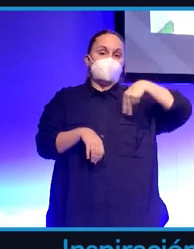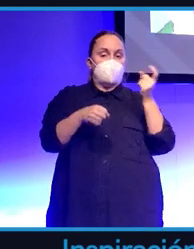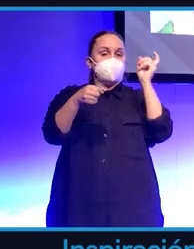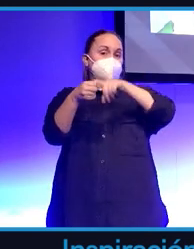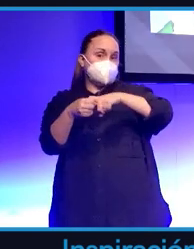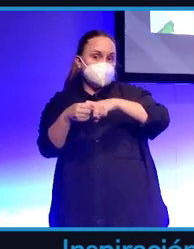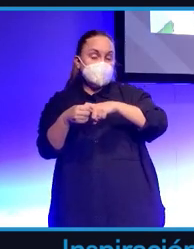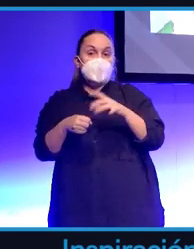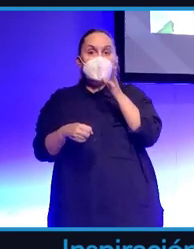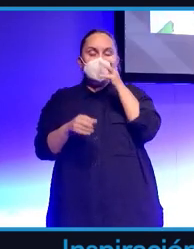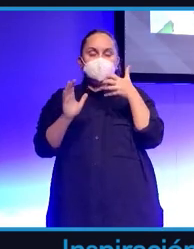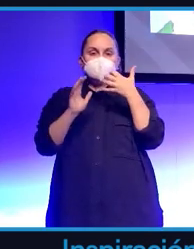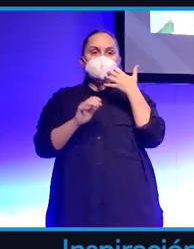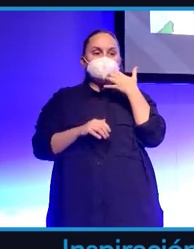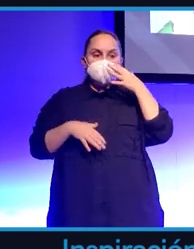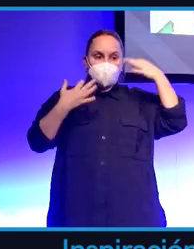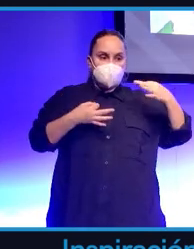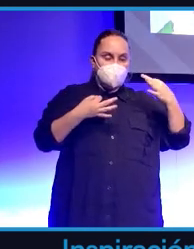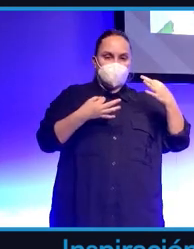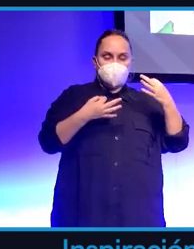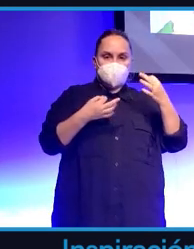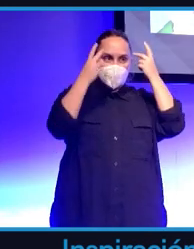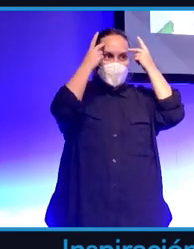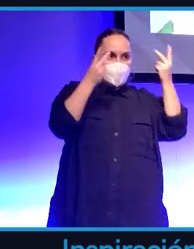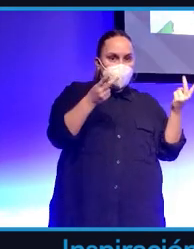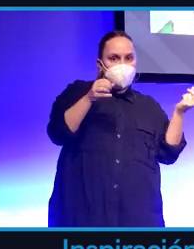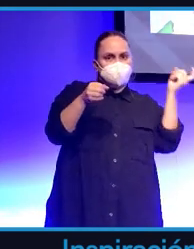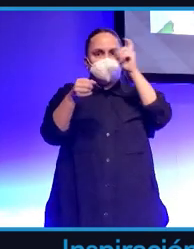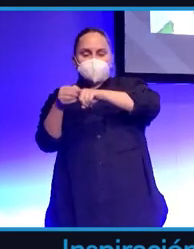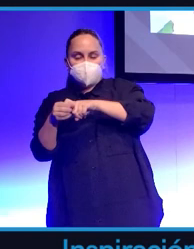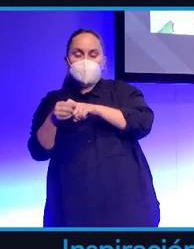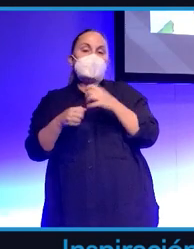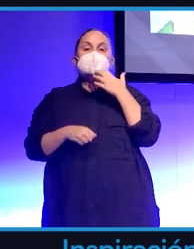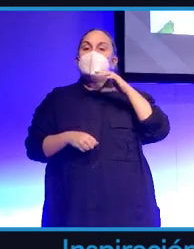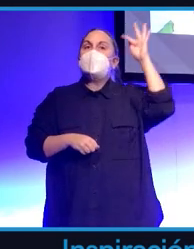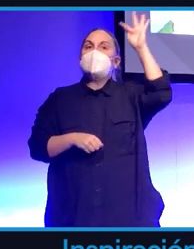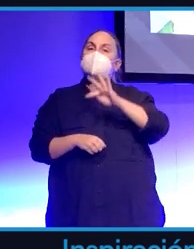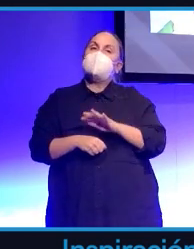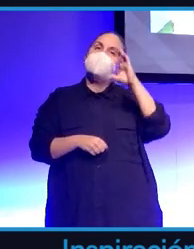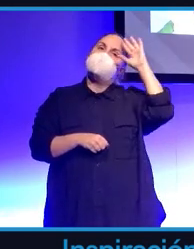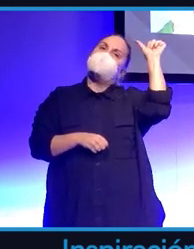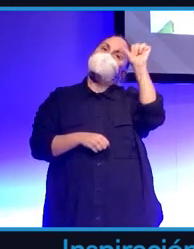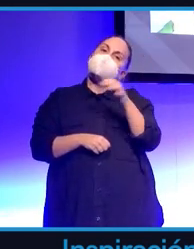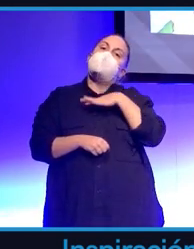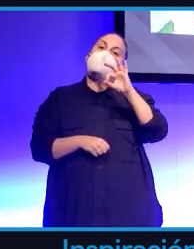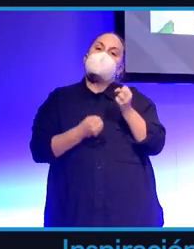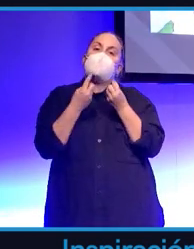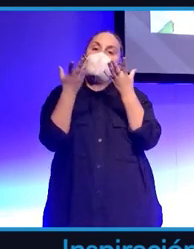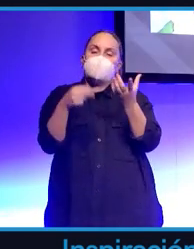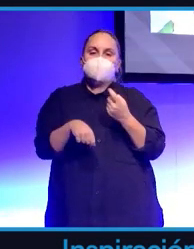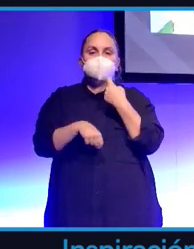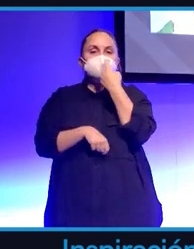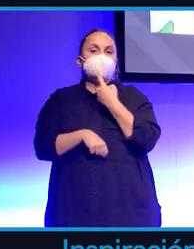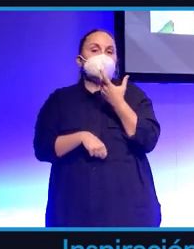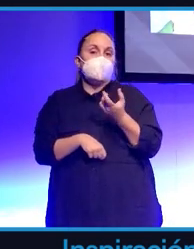tú cuando te aísla del mundo real es como una película ¿cuánto puedes estar viendo una película? dos, tres horas cuatro pero